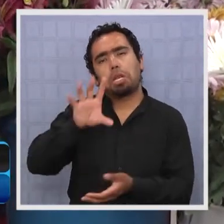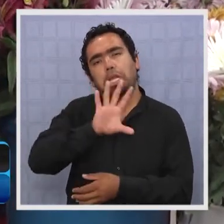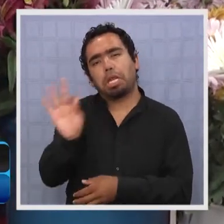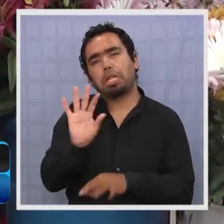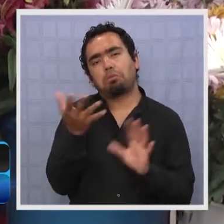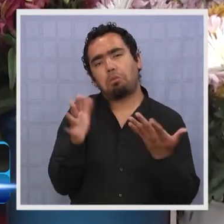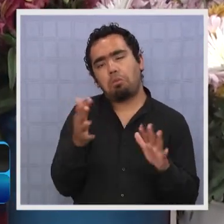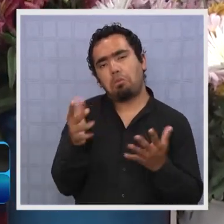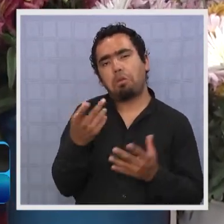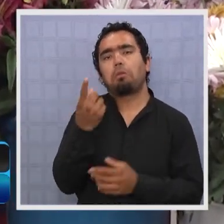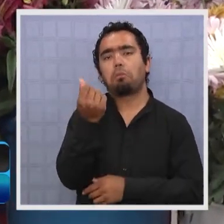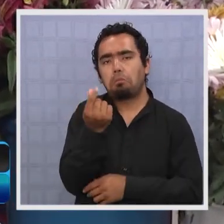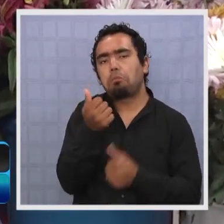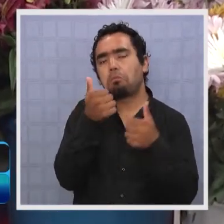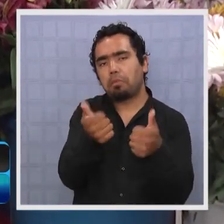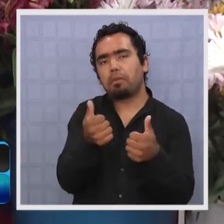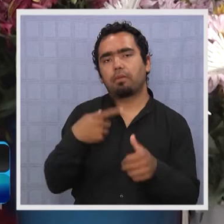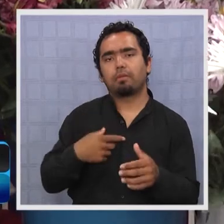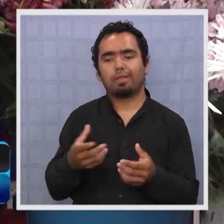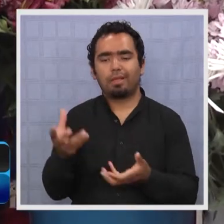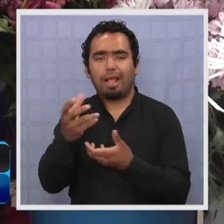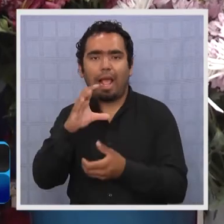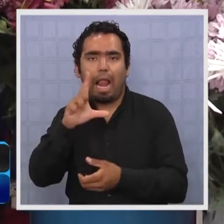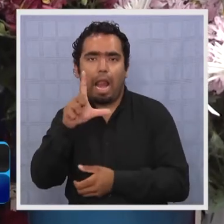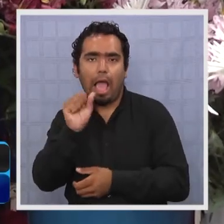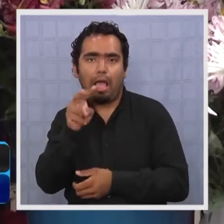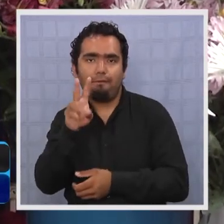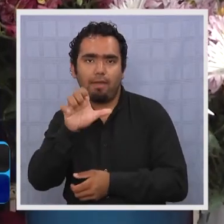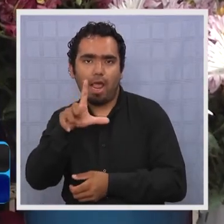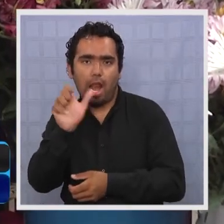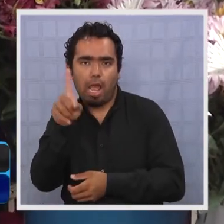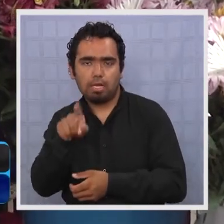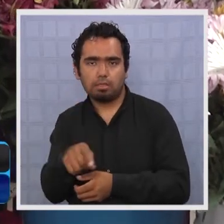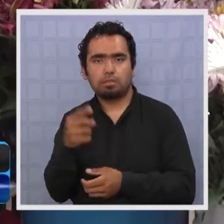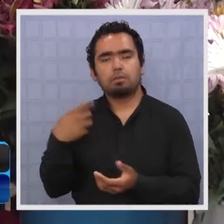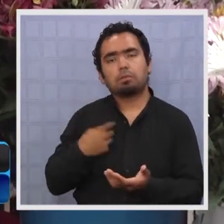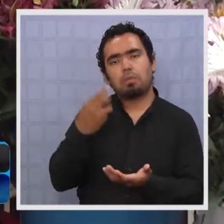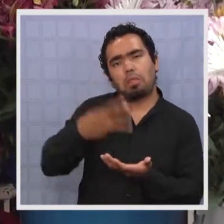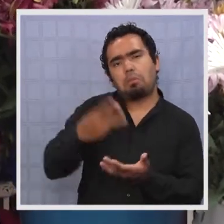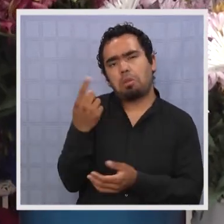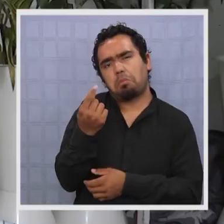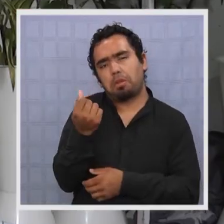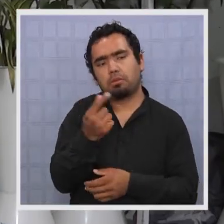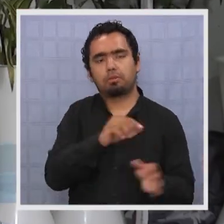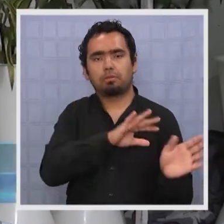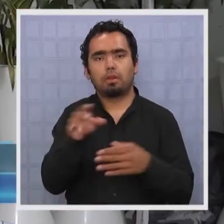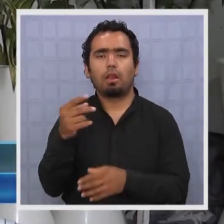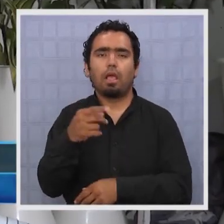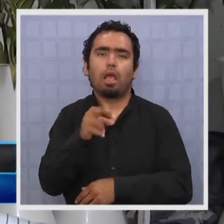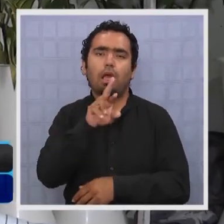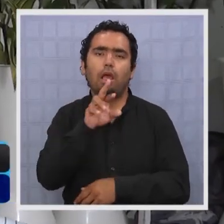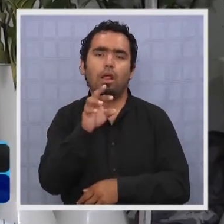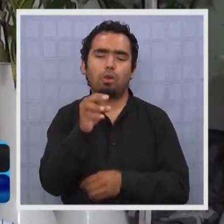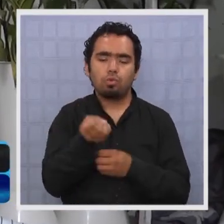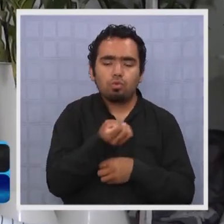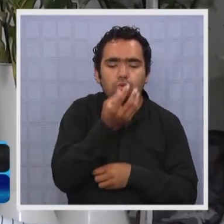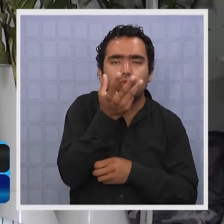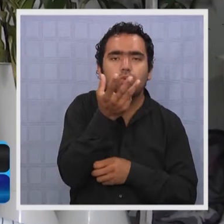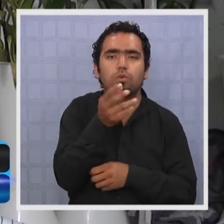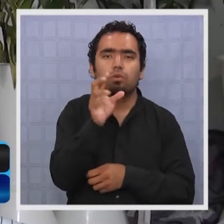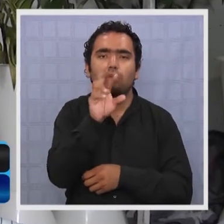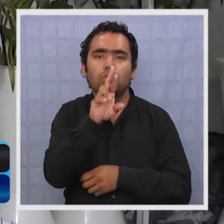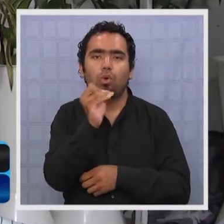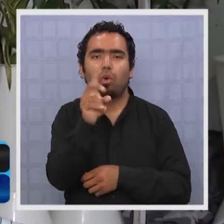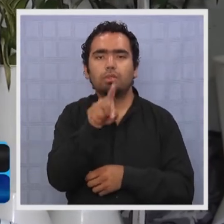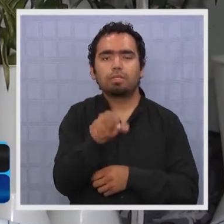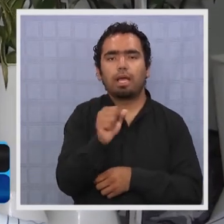vale 1.500, y ya, la docena de claveles vale 3.000 pesos, y ya, lo que más se llaman estas fechas. Las rosas, los gladiolos vienen